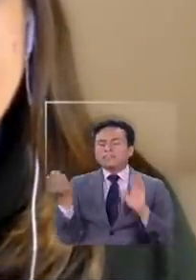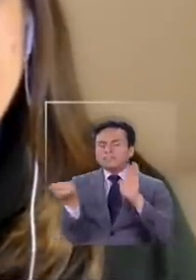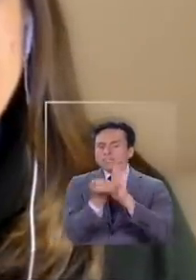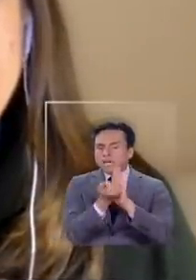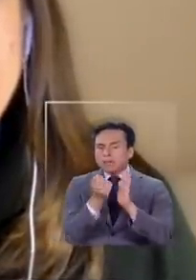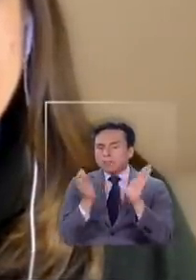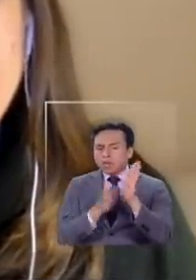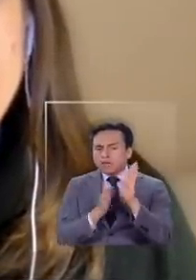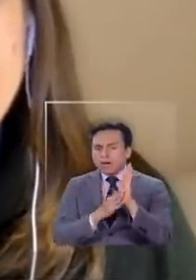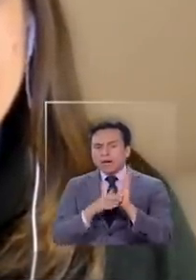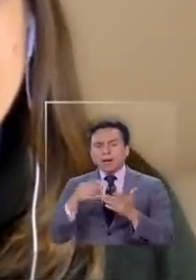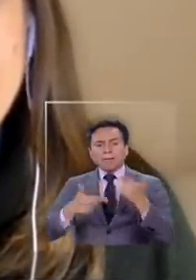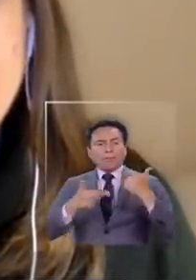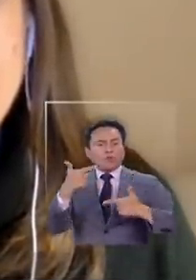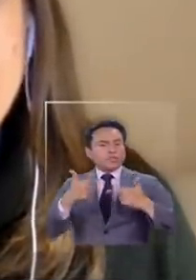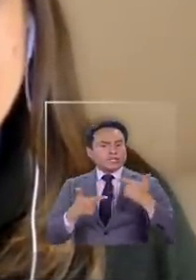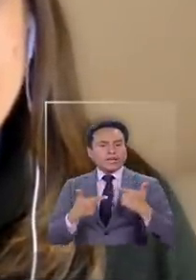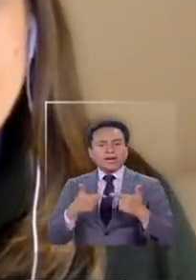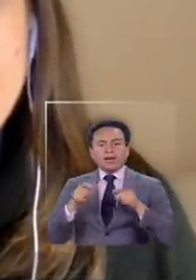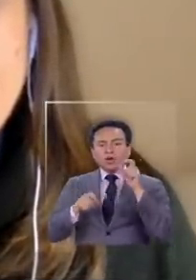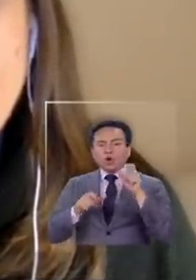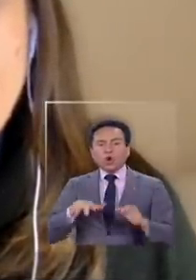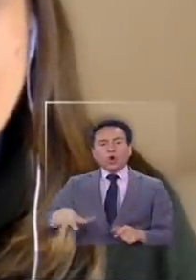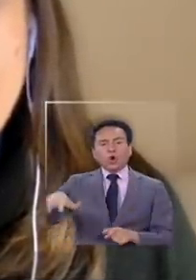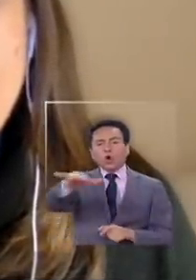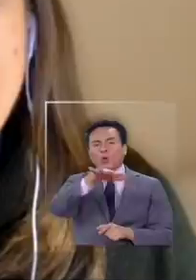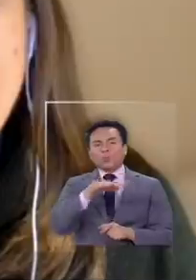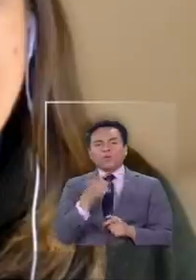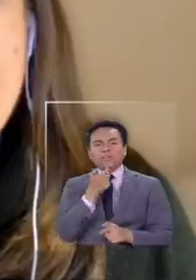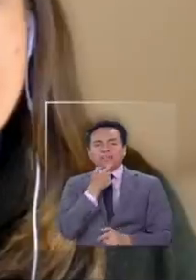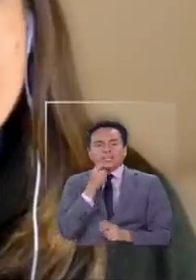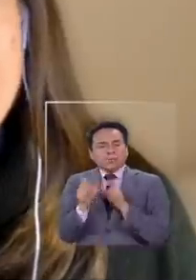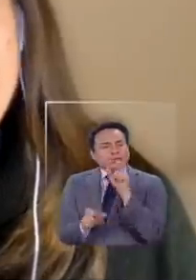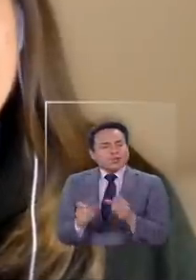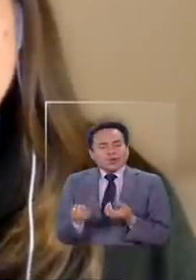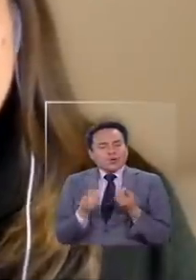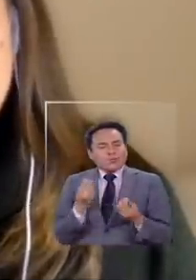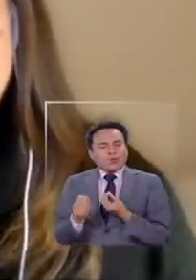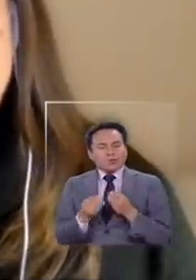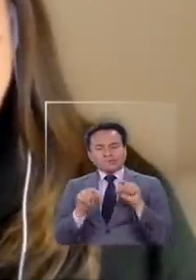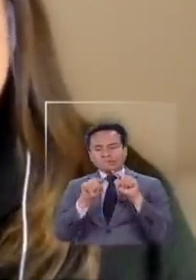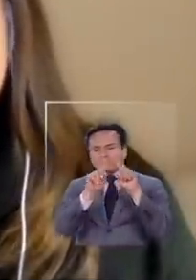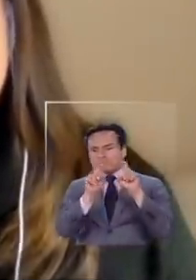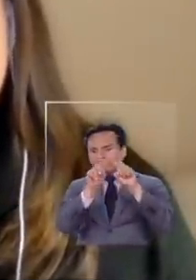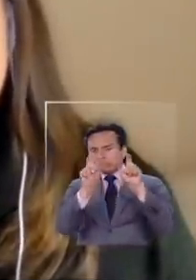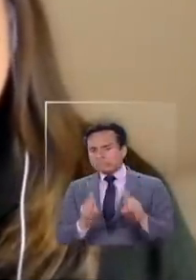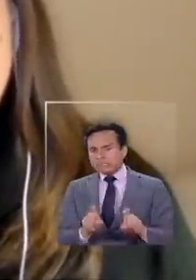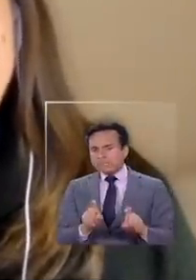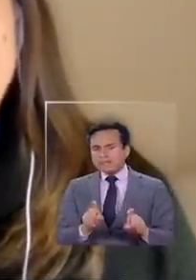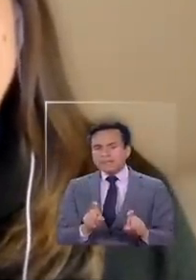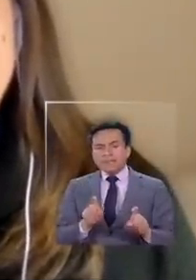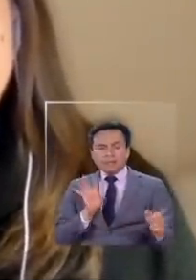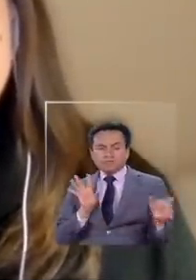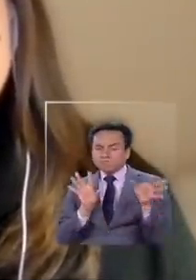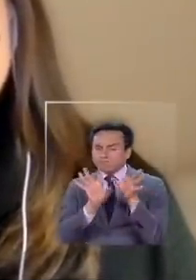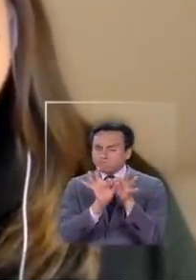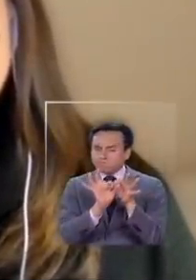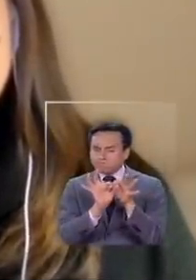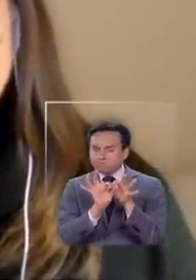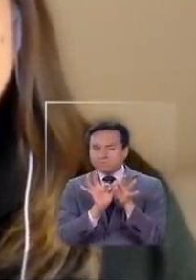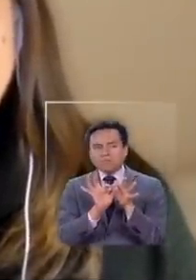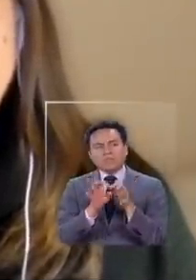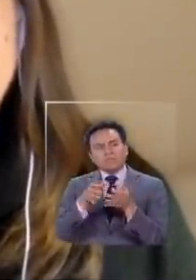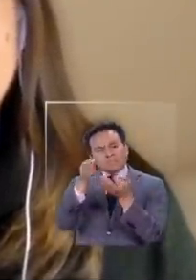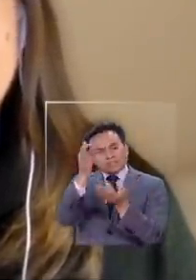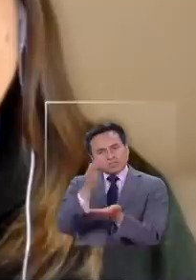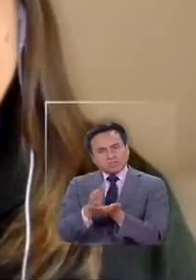del resto de la política? ¿Cómo ha reaccionado en general la política británica respecto de esta incertidumbre? ¿Hay lealtad ponerse detrás de la